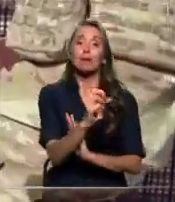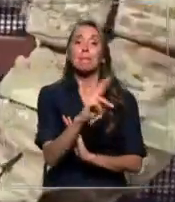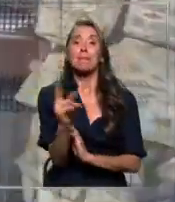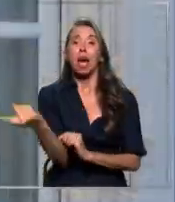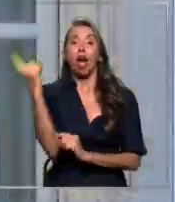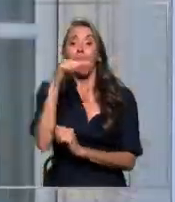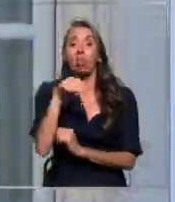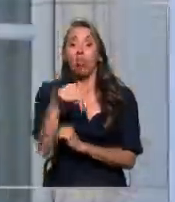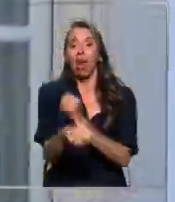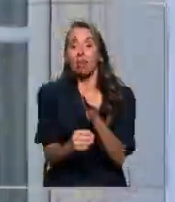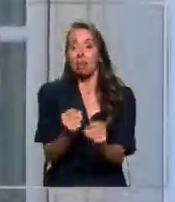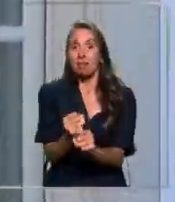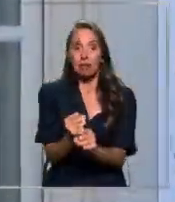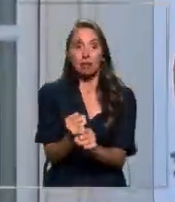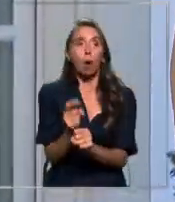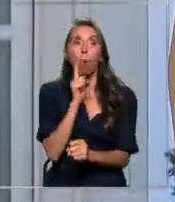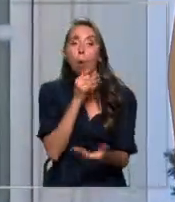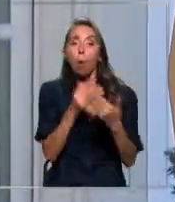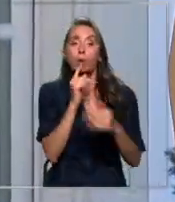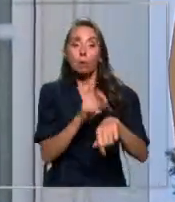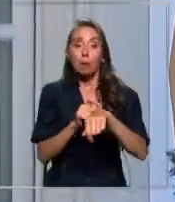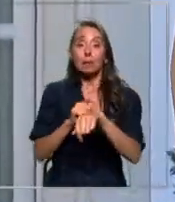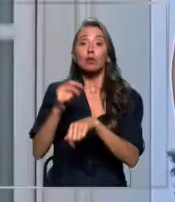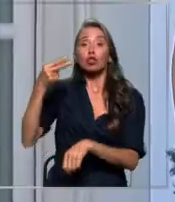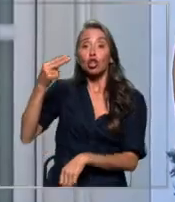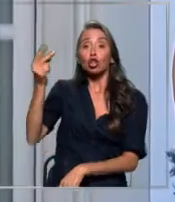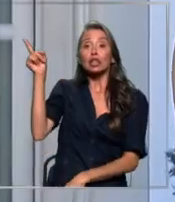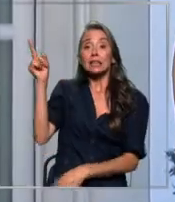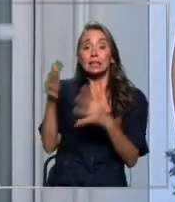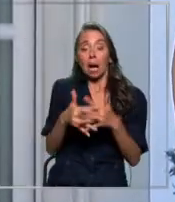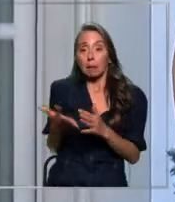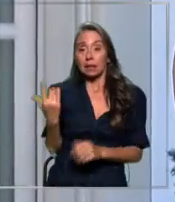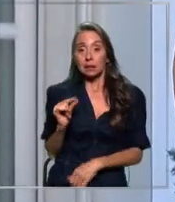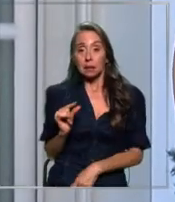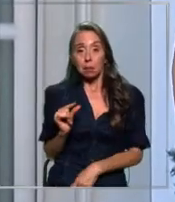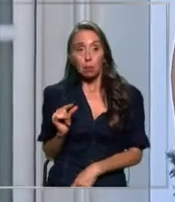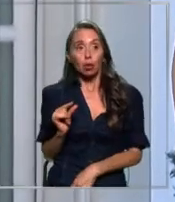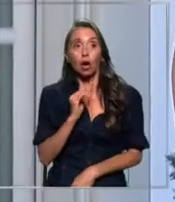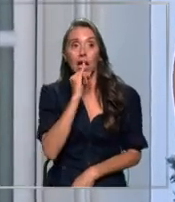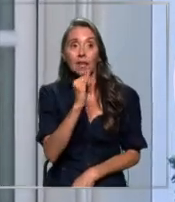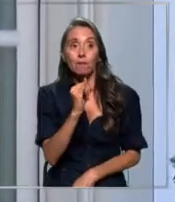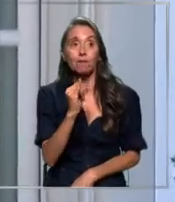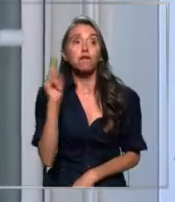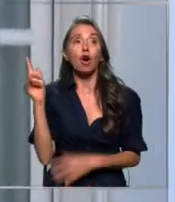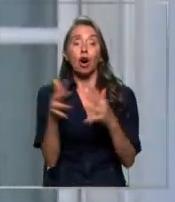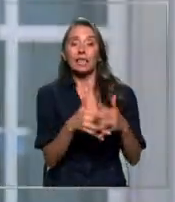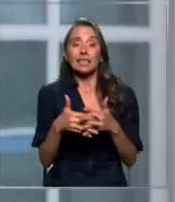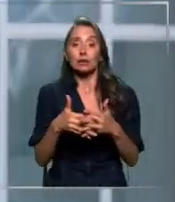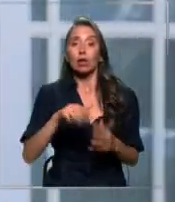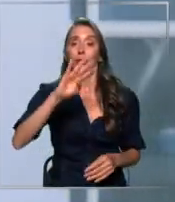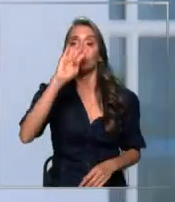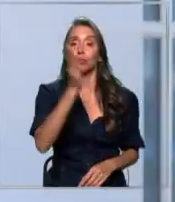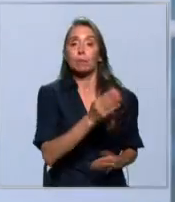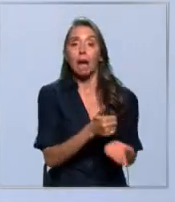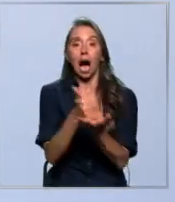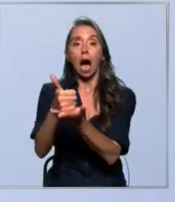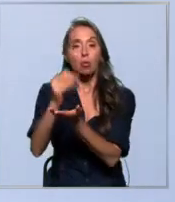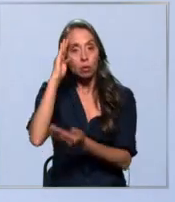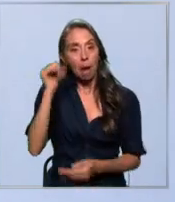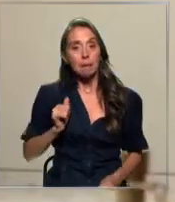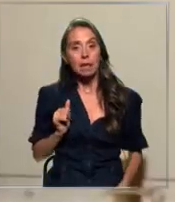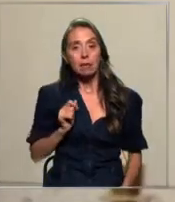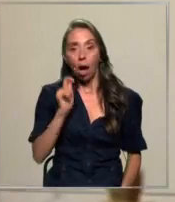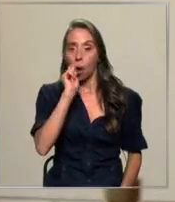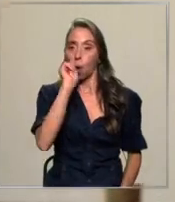Y además, en otra noticia de Último Minuto que llega desde Estados Unidos, hace pocos momentos se informó que ese país va a suspender la ayuda militar a